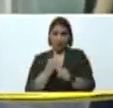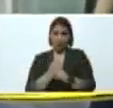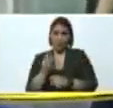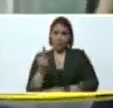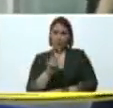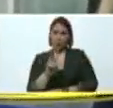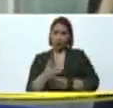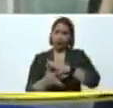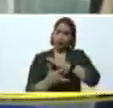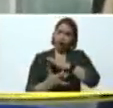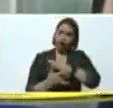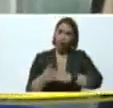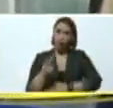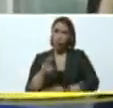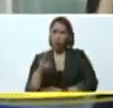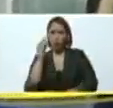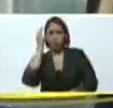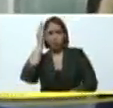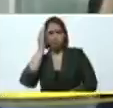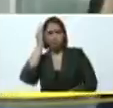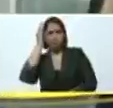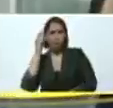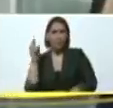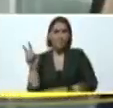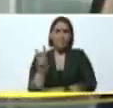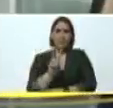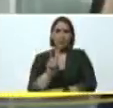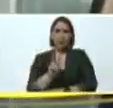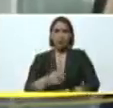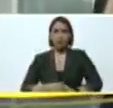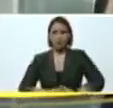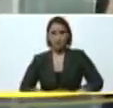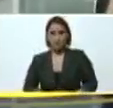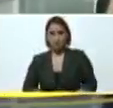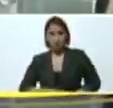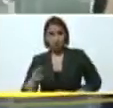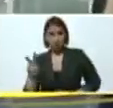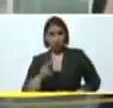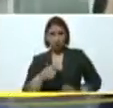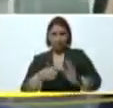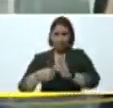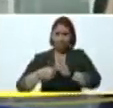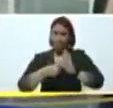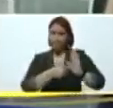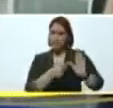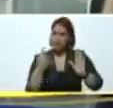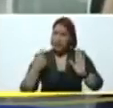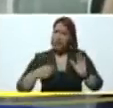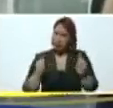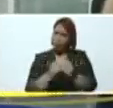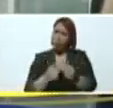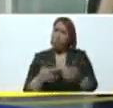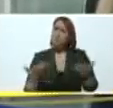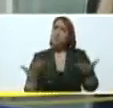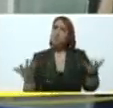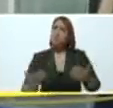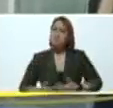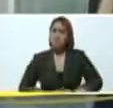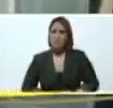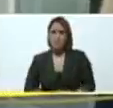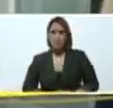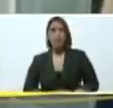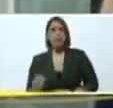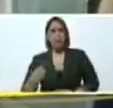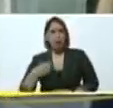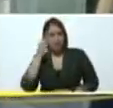venezolana. Con conocimiento venezolano. Venezuela está demostrando que tiene con qué. Que